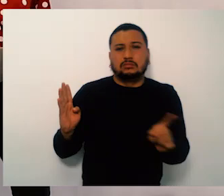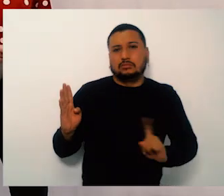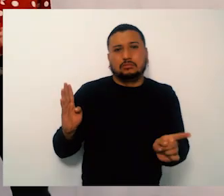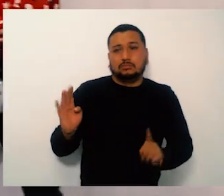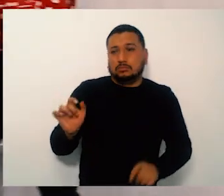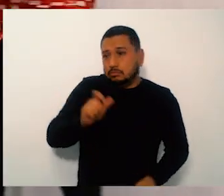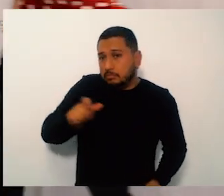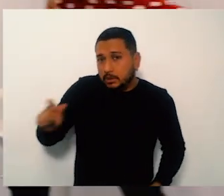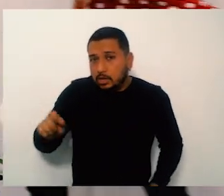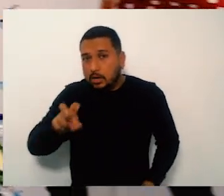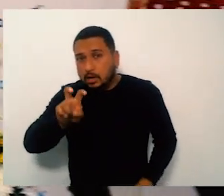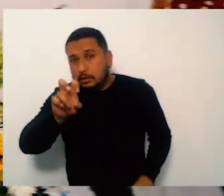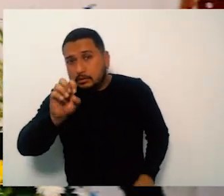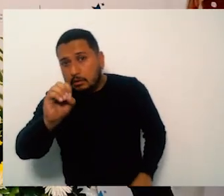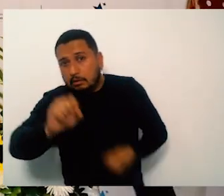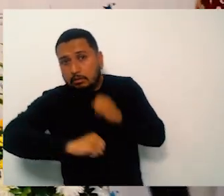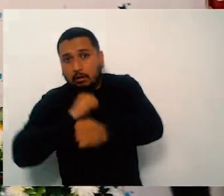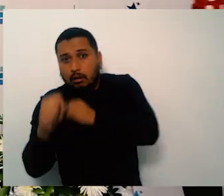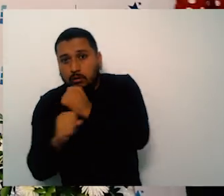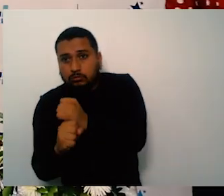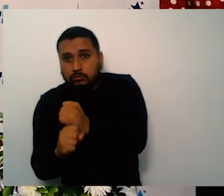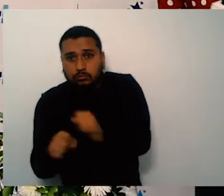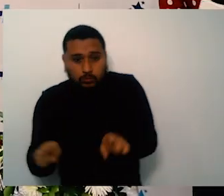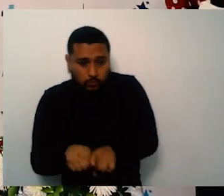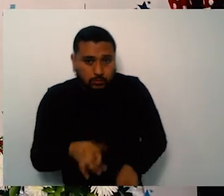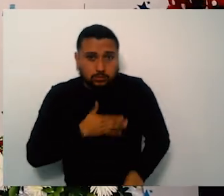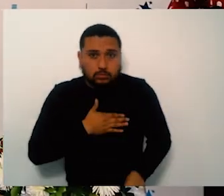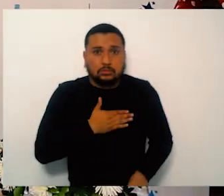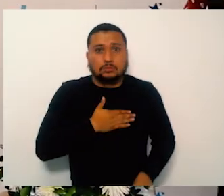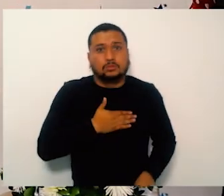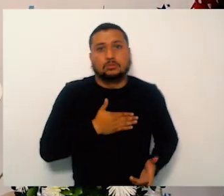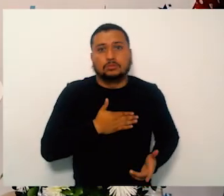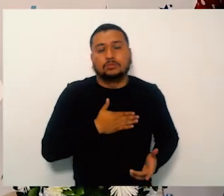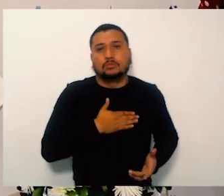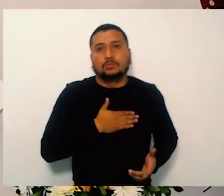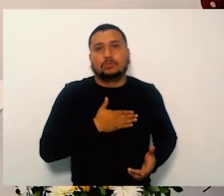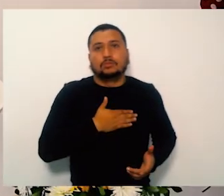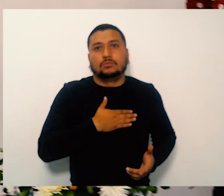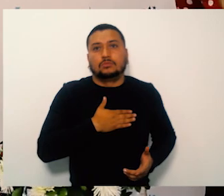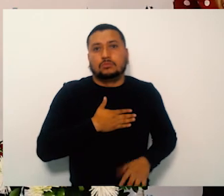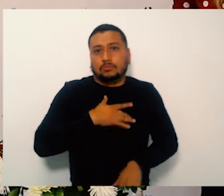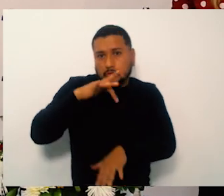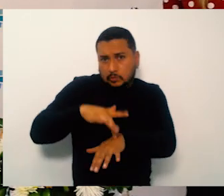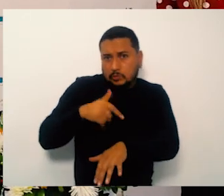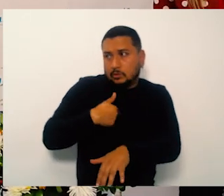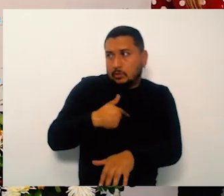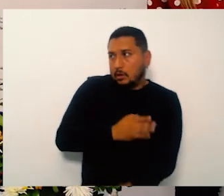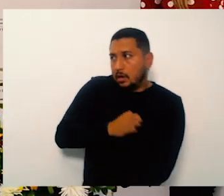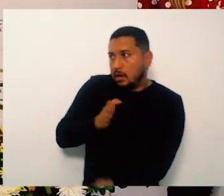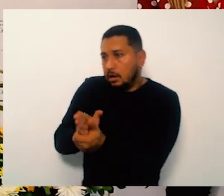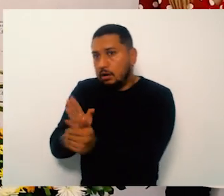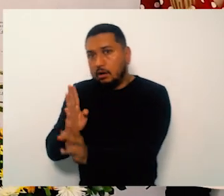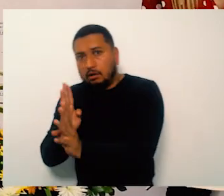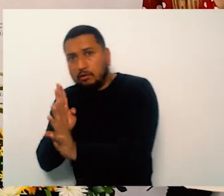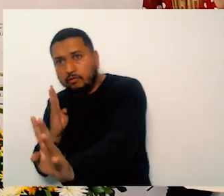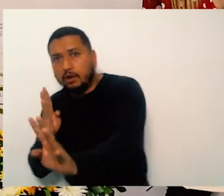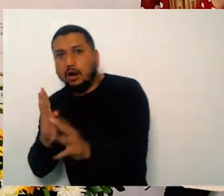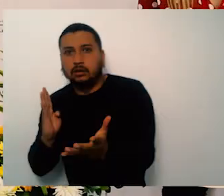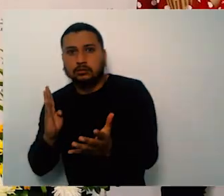Franci aquí hay un tema absolutamente importante frente al mercadeo no sólo no sólo con Usme